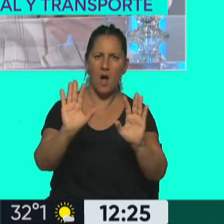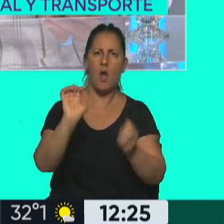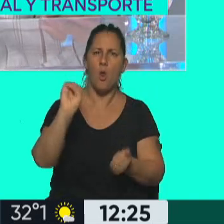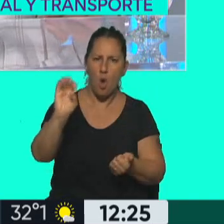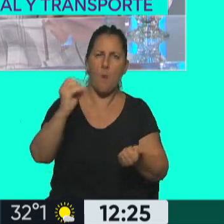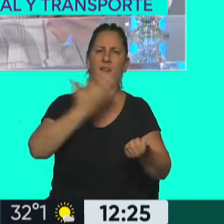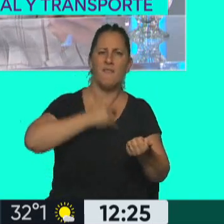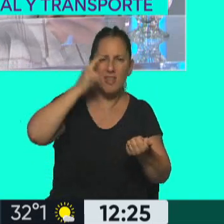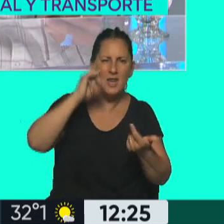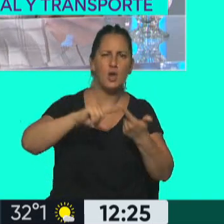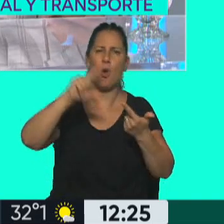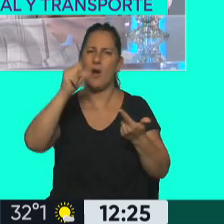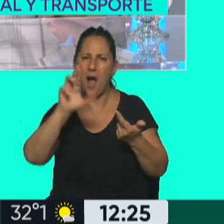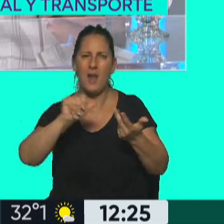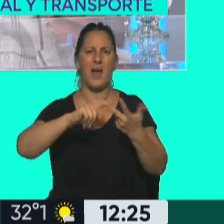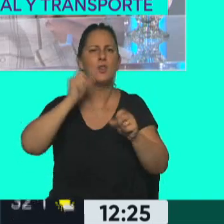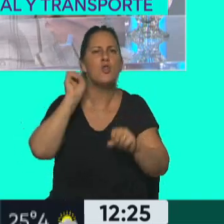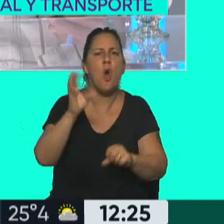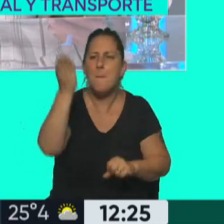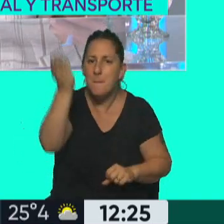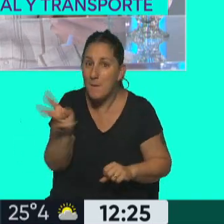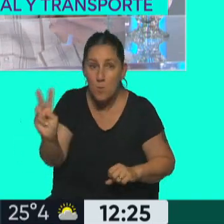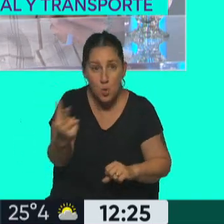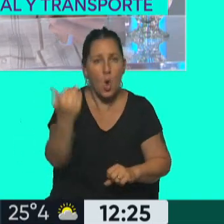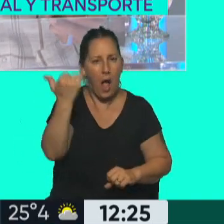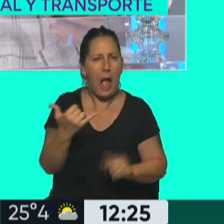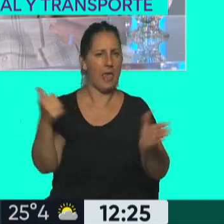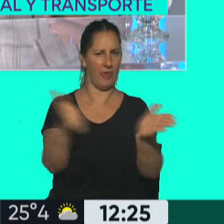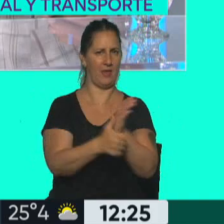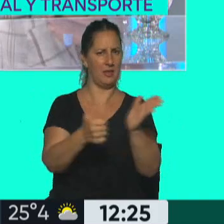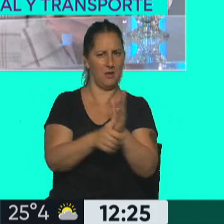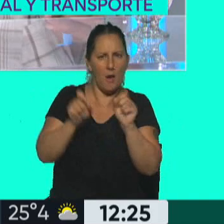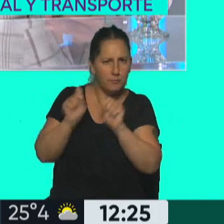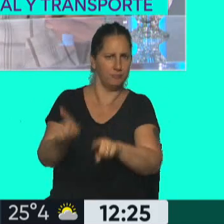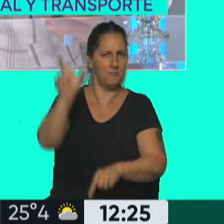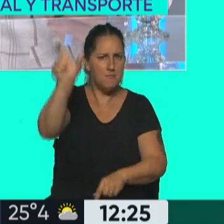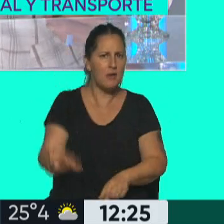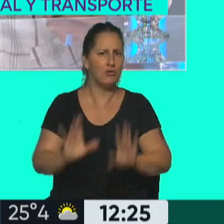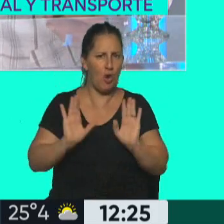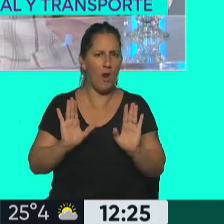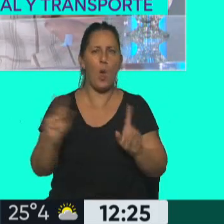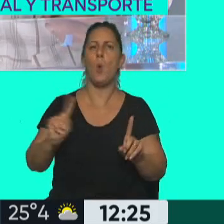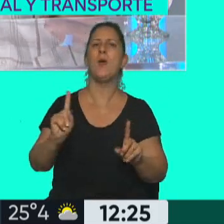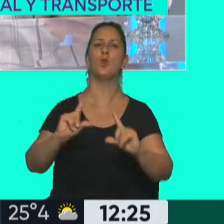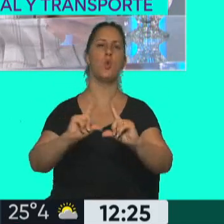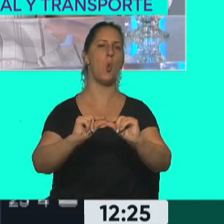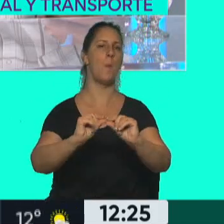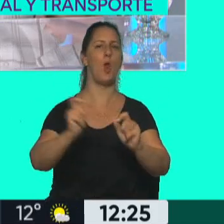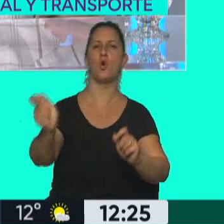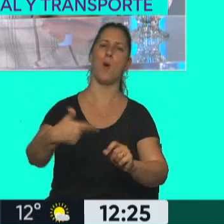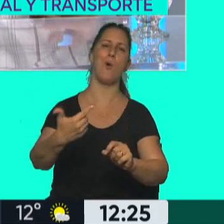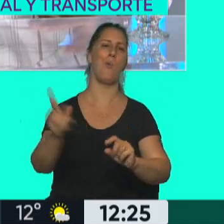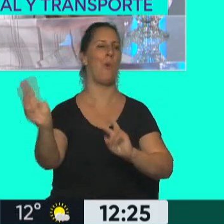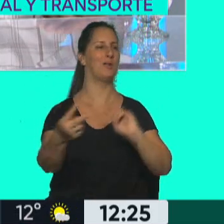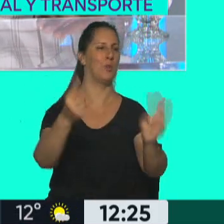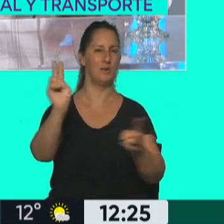se llaman Carla, se llama Axel. Digo, tienen una entidad, tienen un yo. Digo, es una persona, es un ser humano, no es un número. Muchas veces